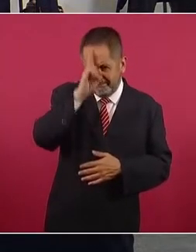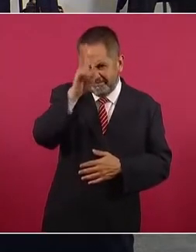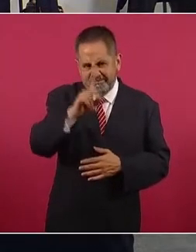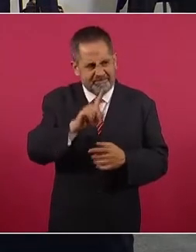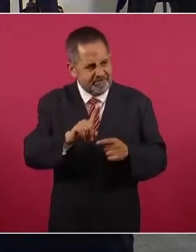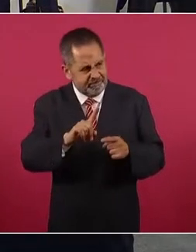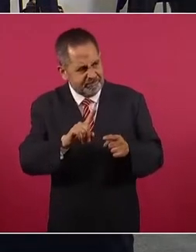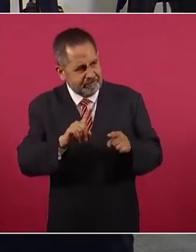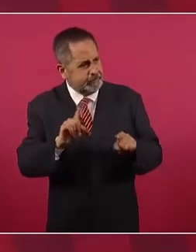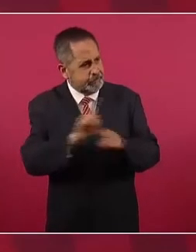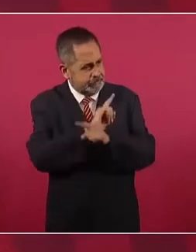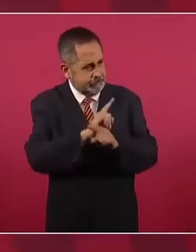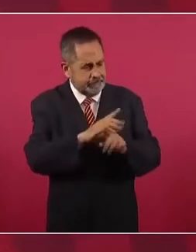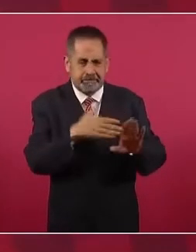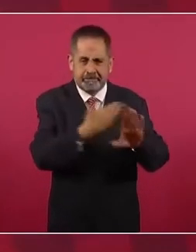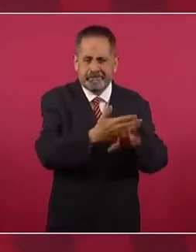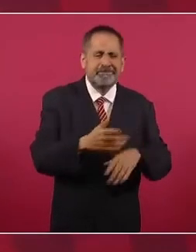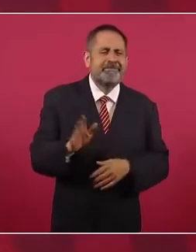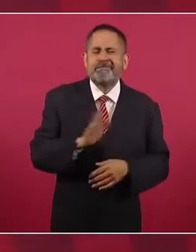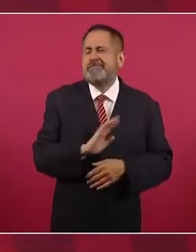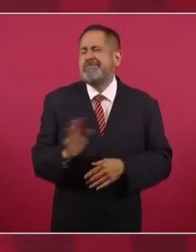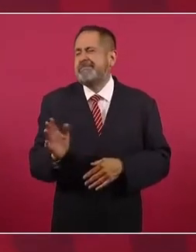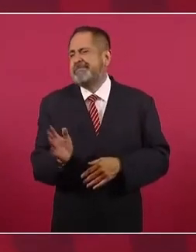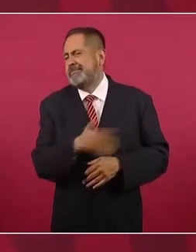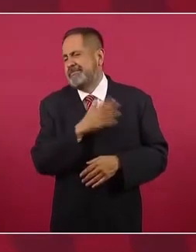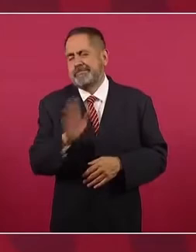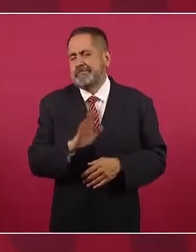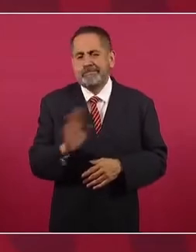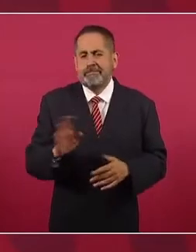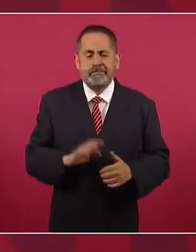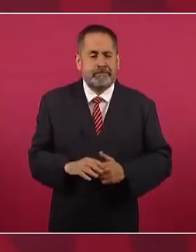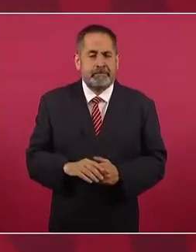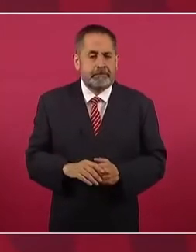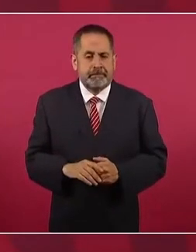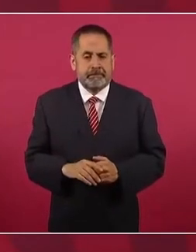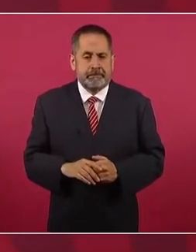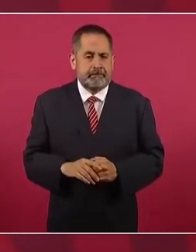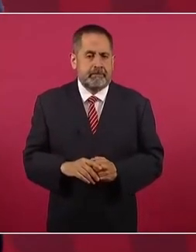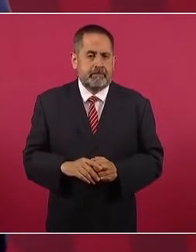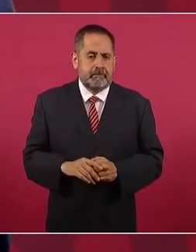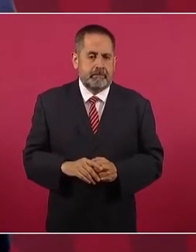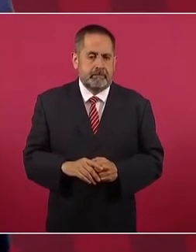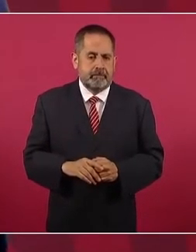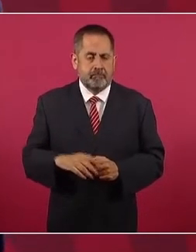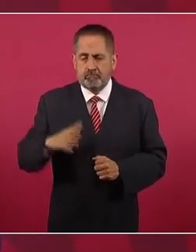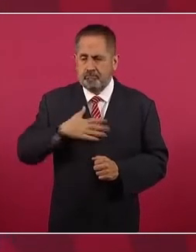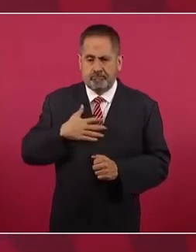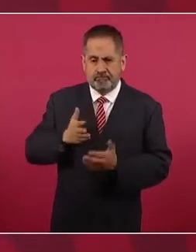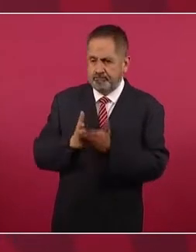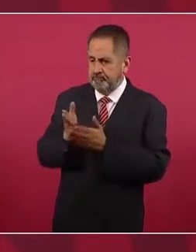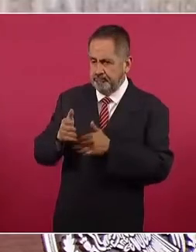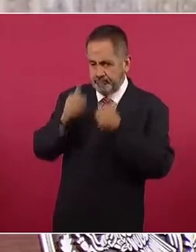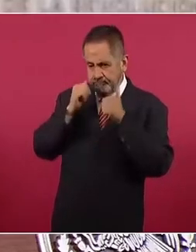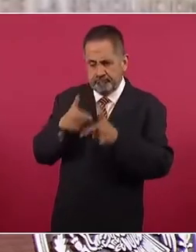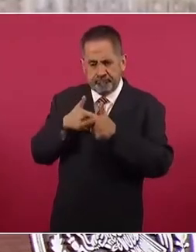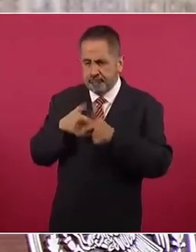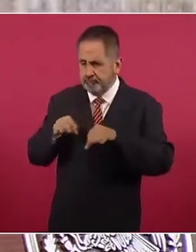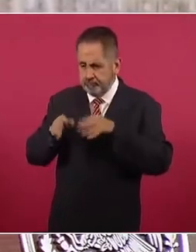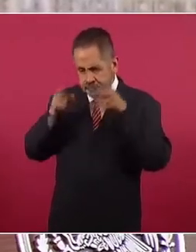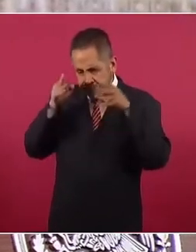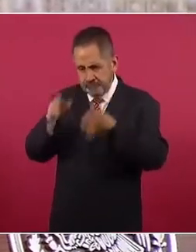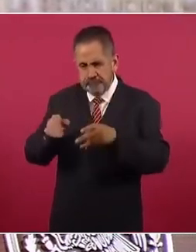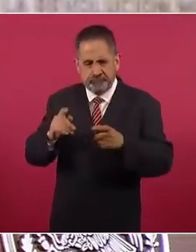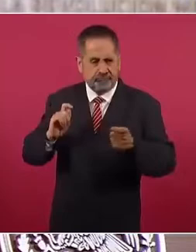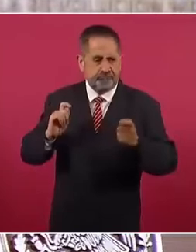y que íbamos a